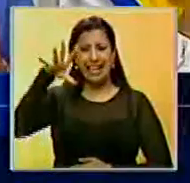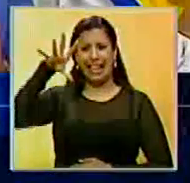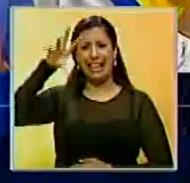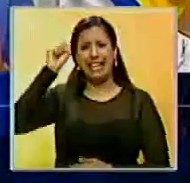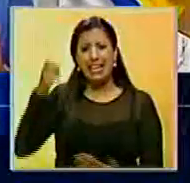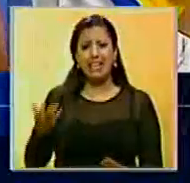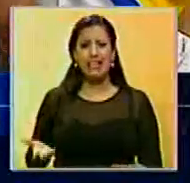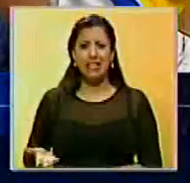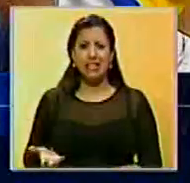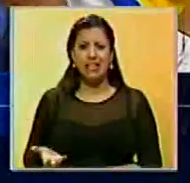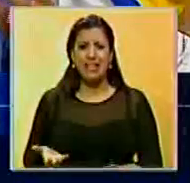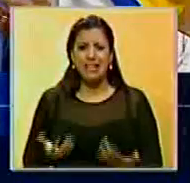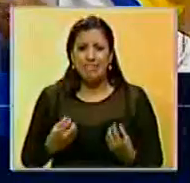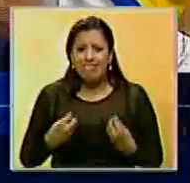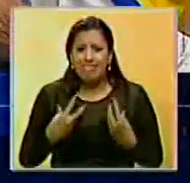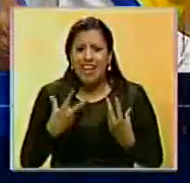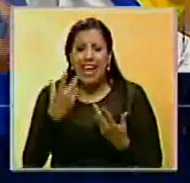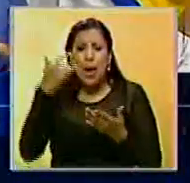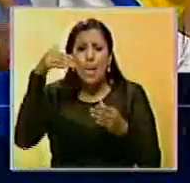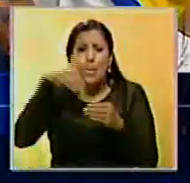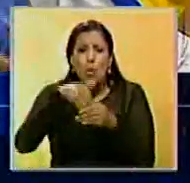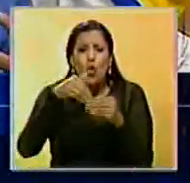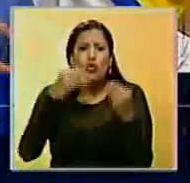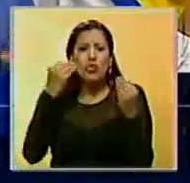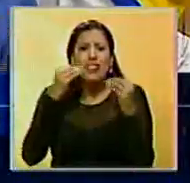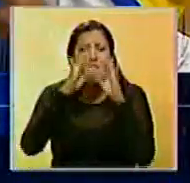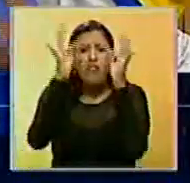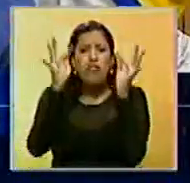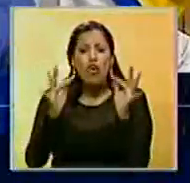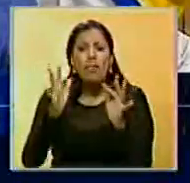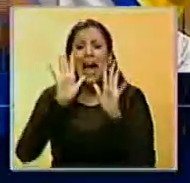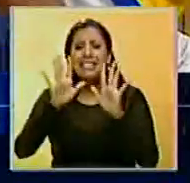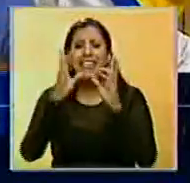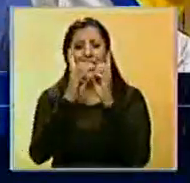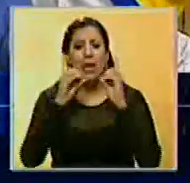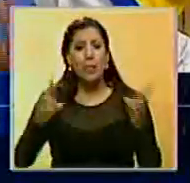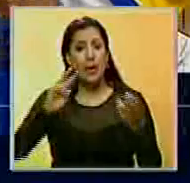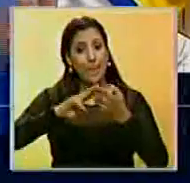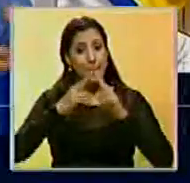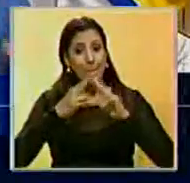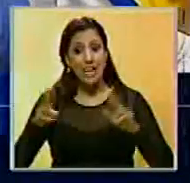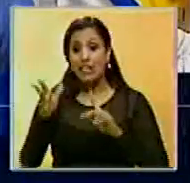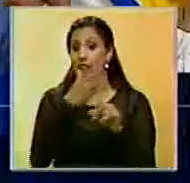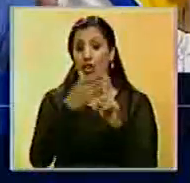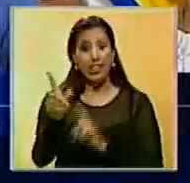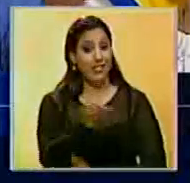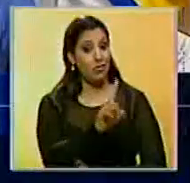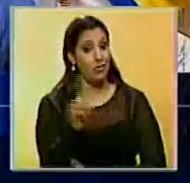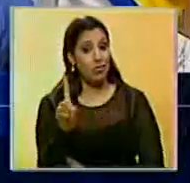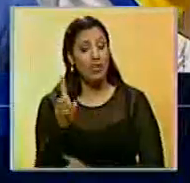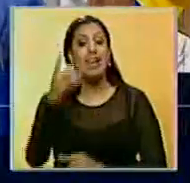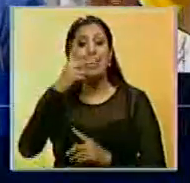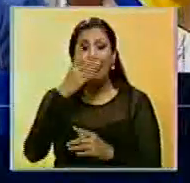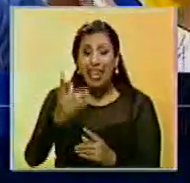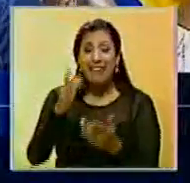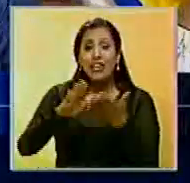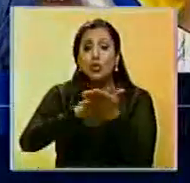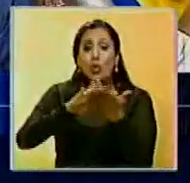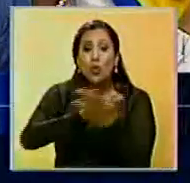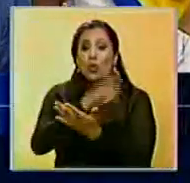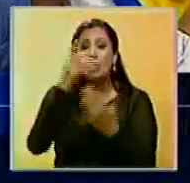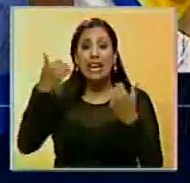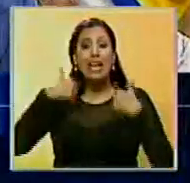en el referéndum revocatorio una forma democrática, pacífica, no violenta, de salir de esta